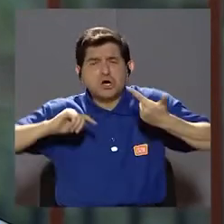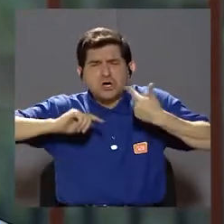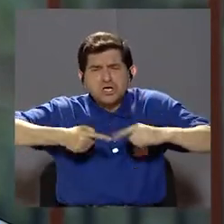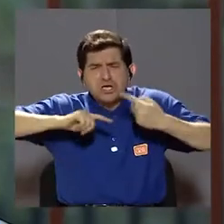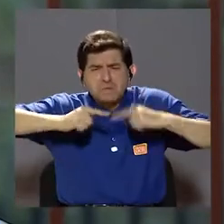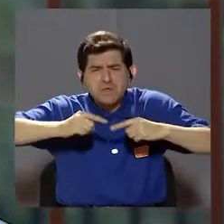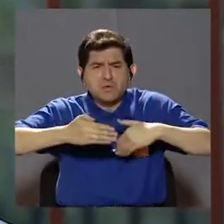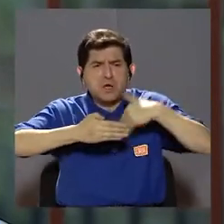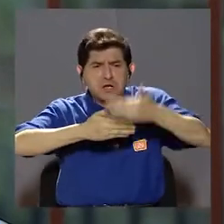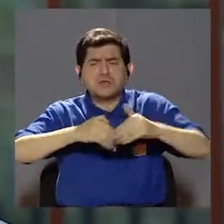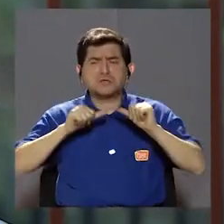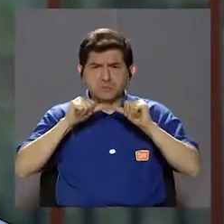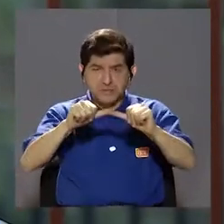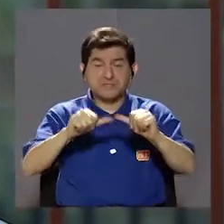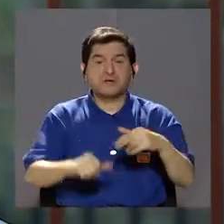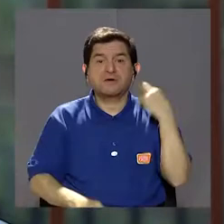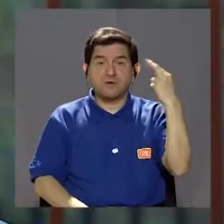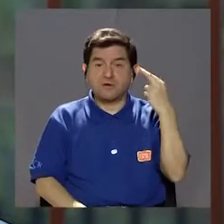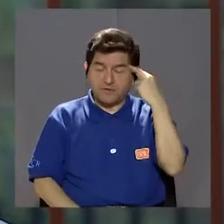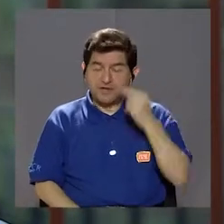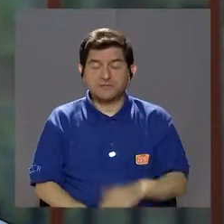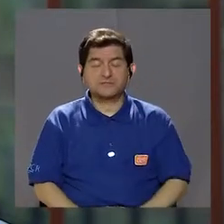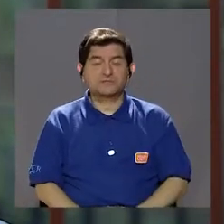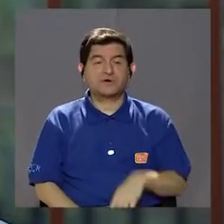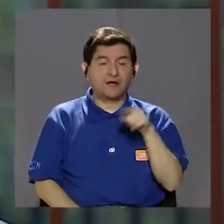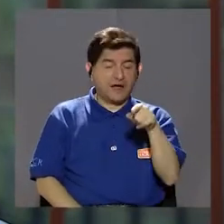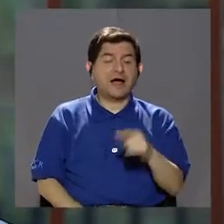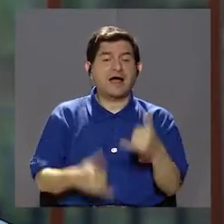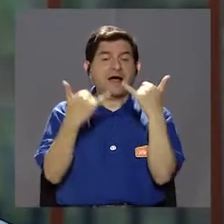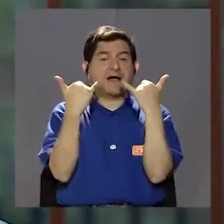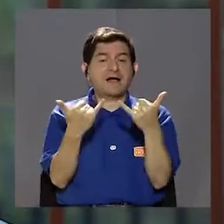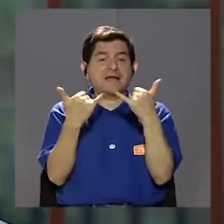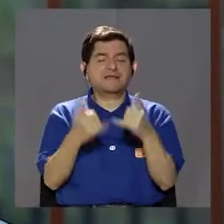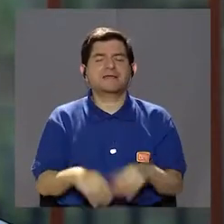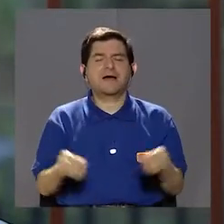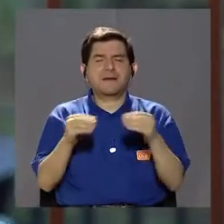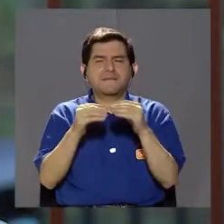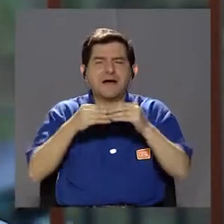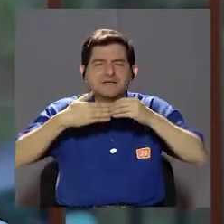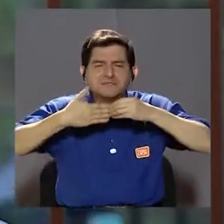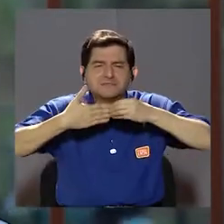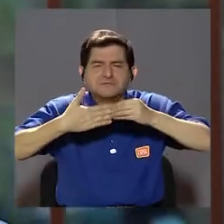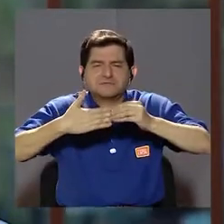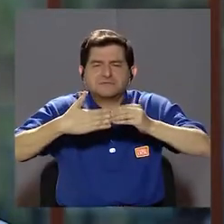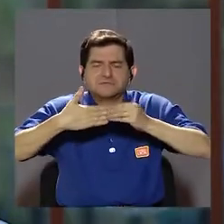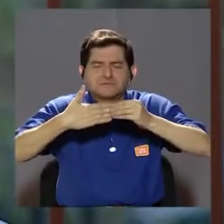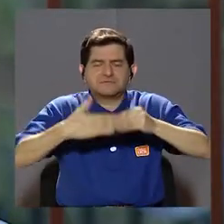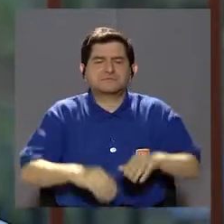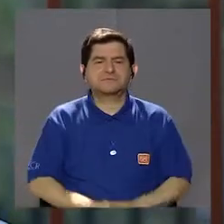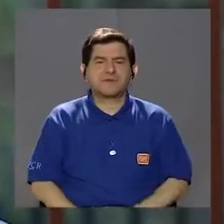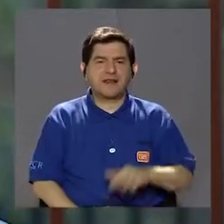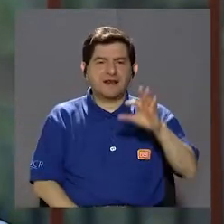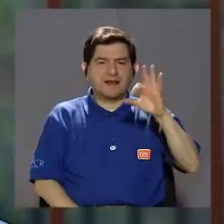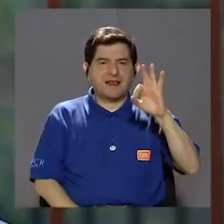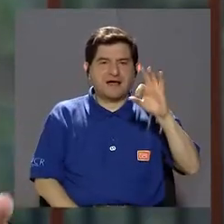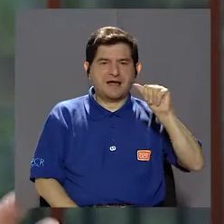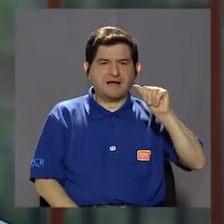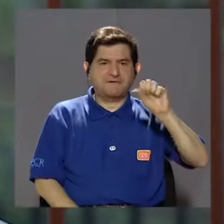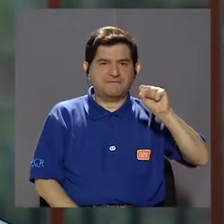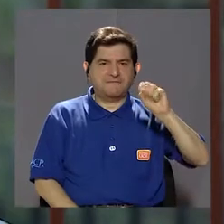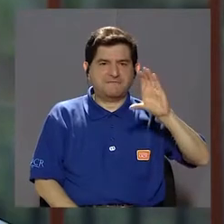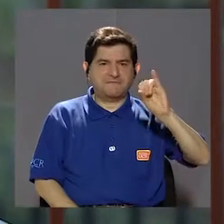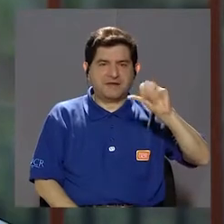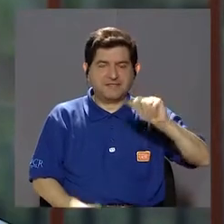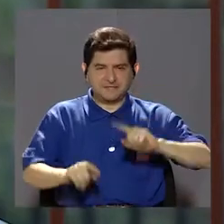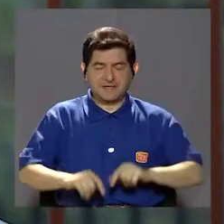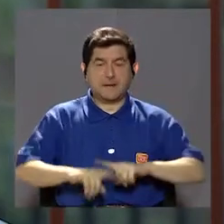me duele, pero ahorita ya sigo, es porque la fascia ya como que aflojó un poquito, pero igual sigue